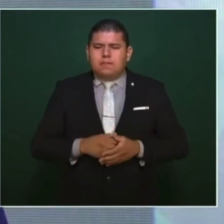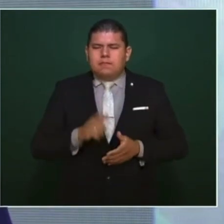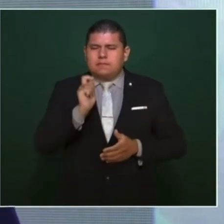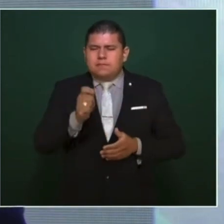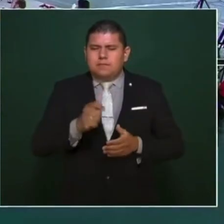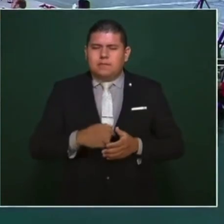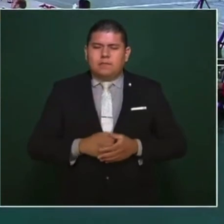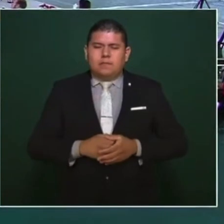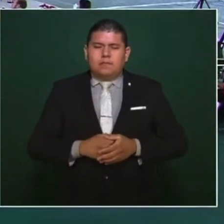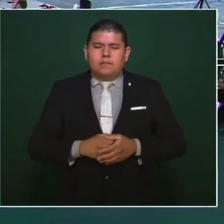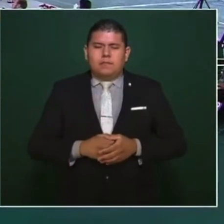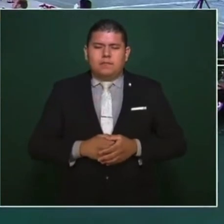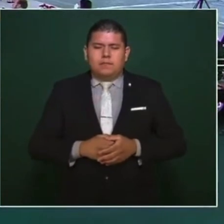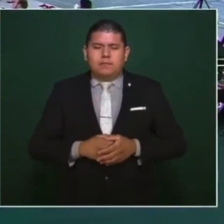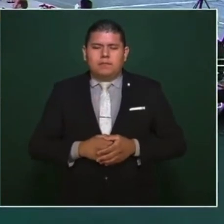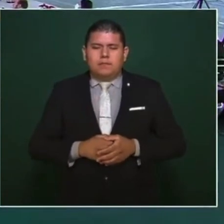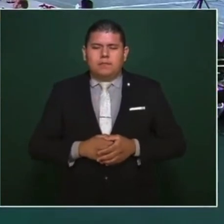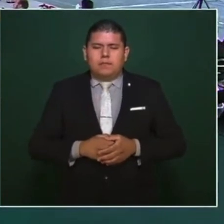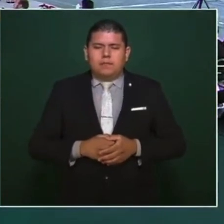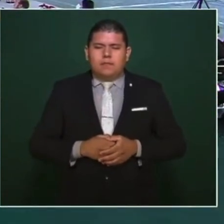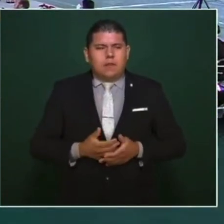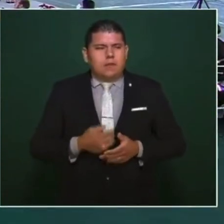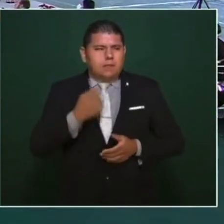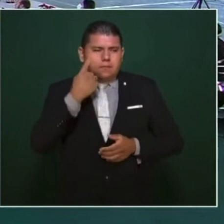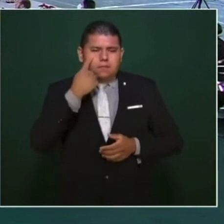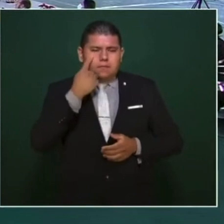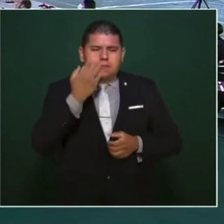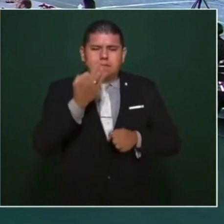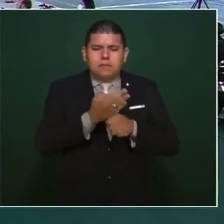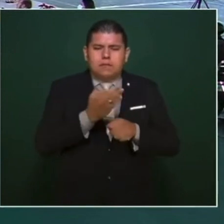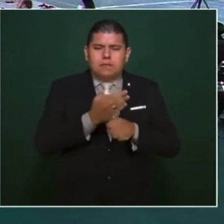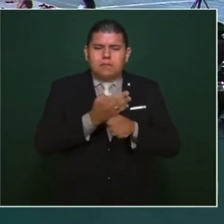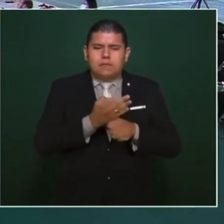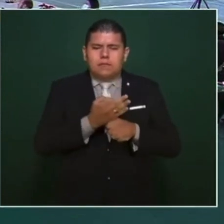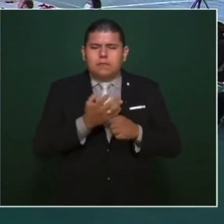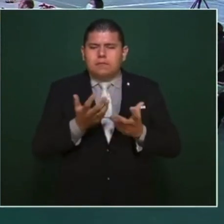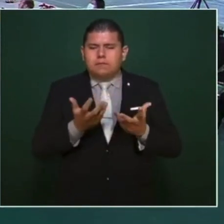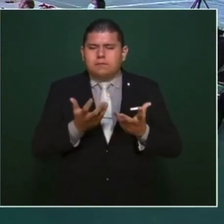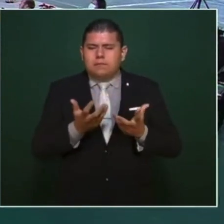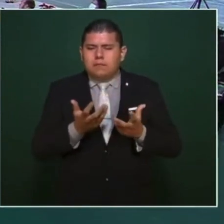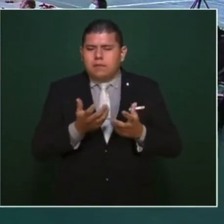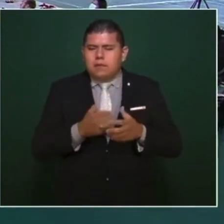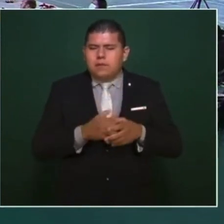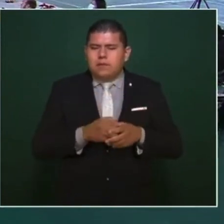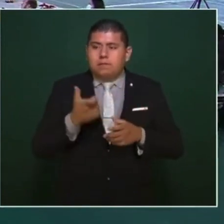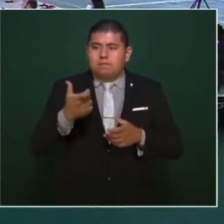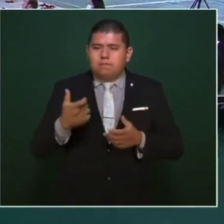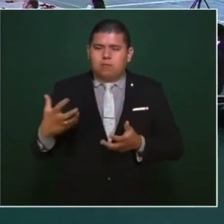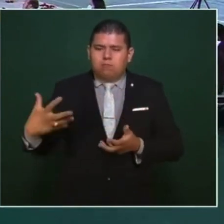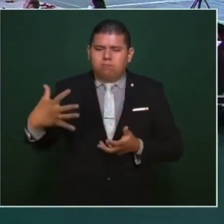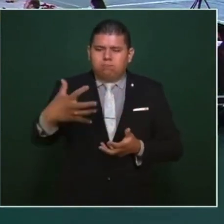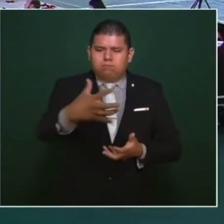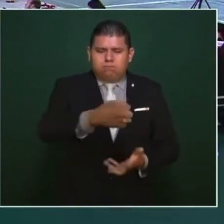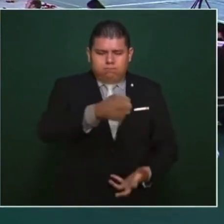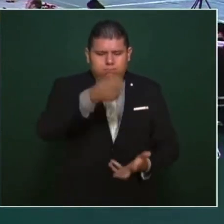estoy seguro, a ver si conseguimos los ingresos